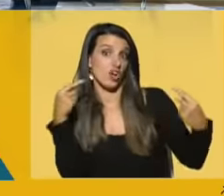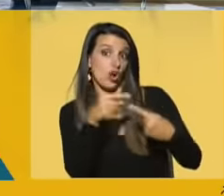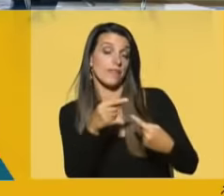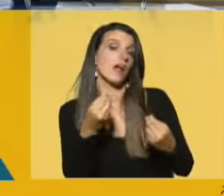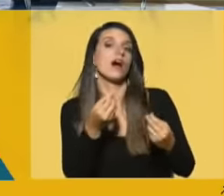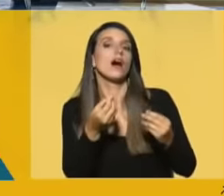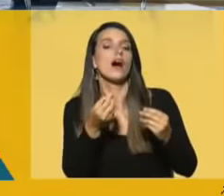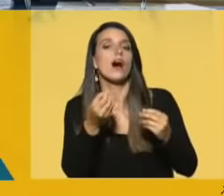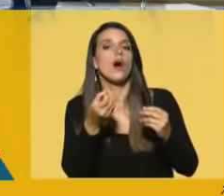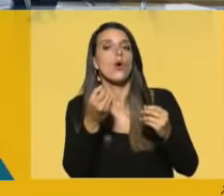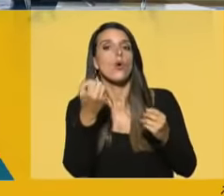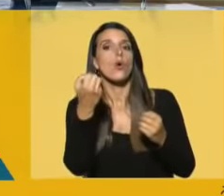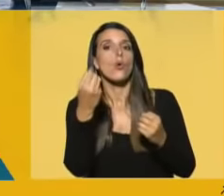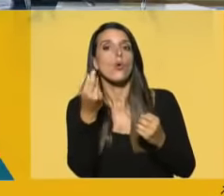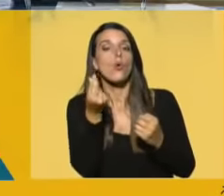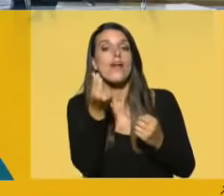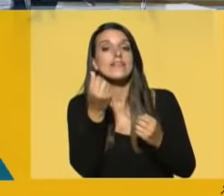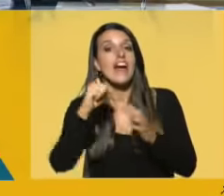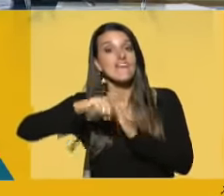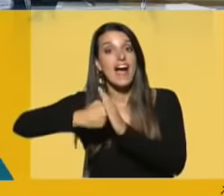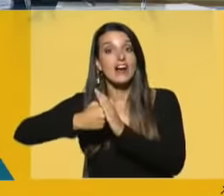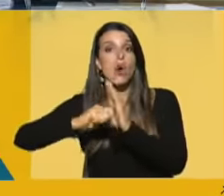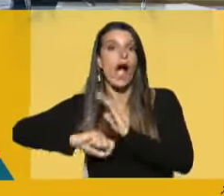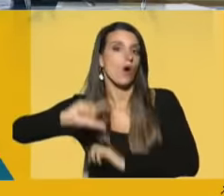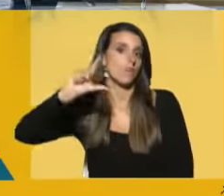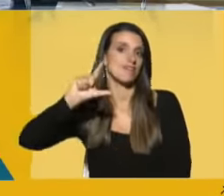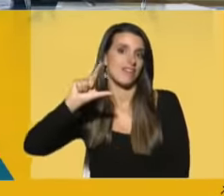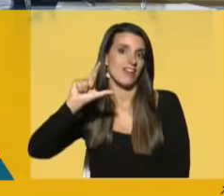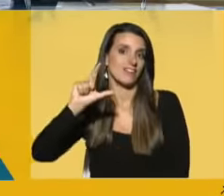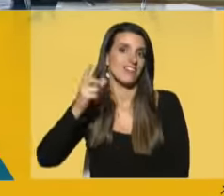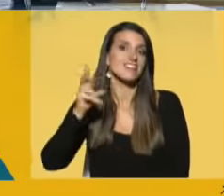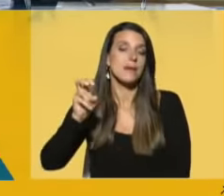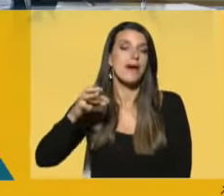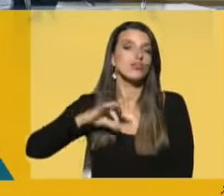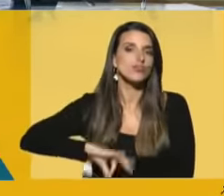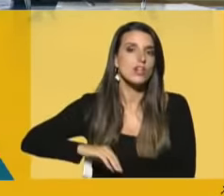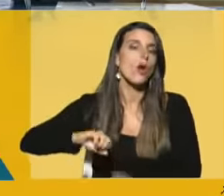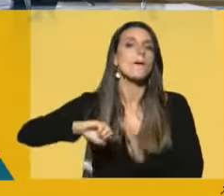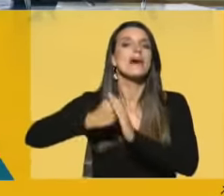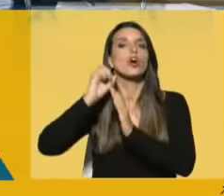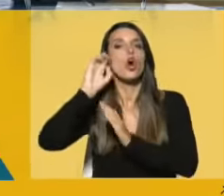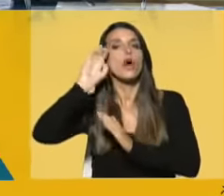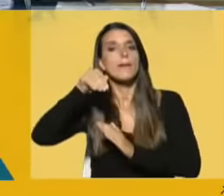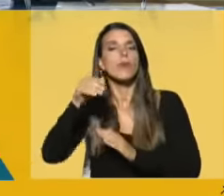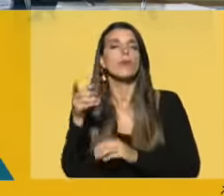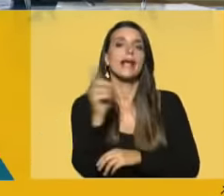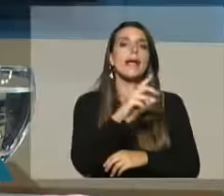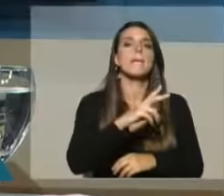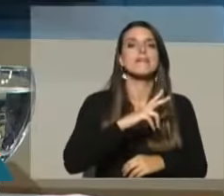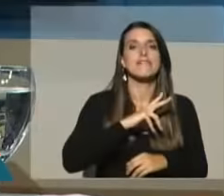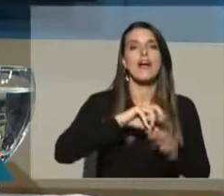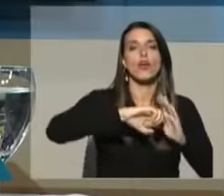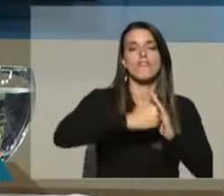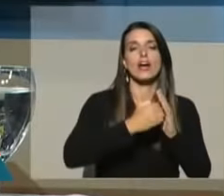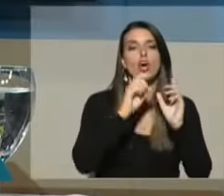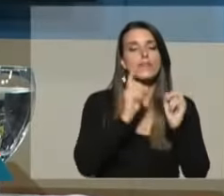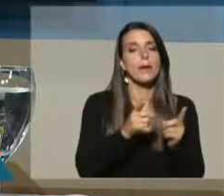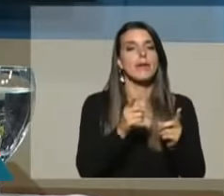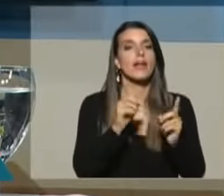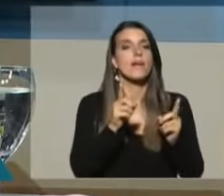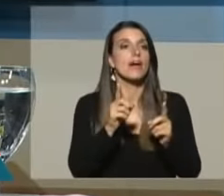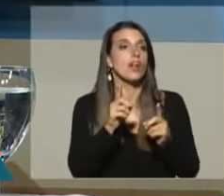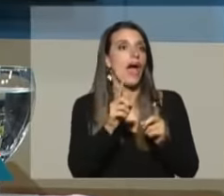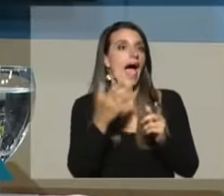aumentaron las cuentas bancarias que están relacionadas a salarios, tanto en el Banco República como en el sector privado. Cayó la